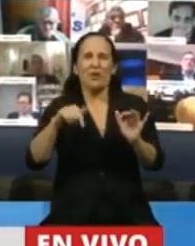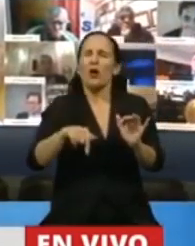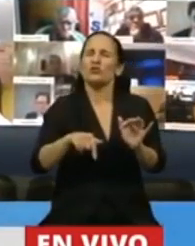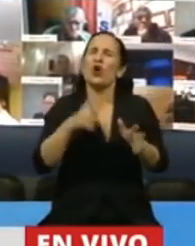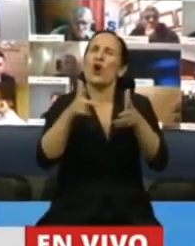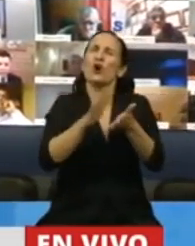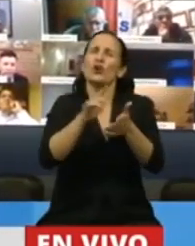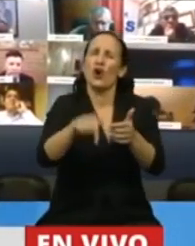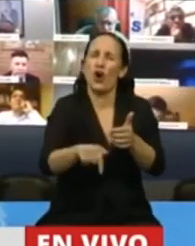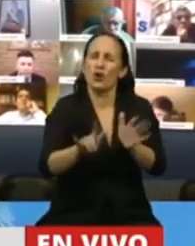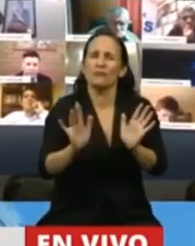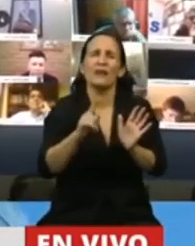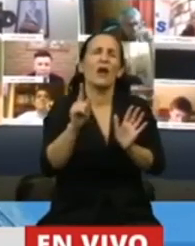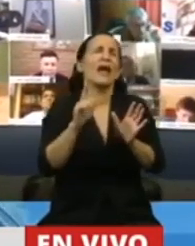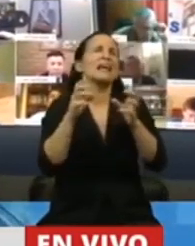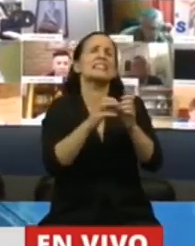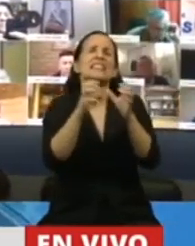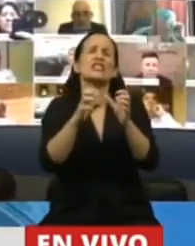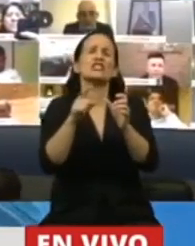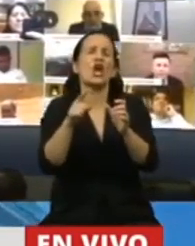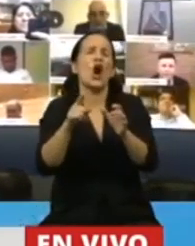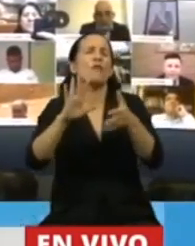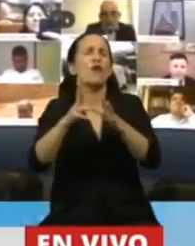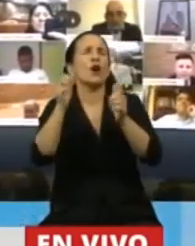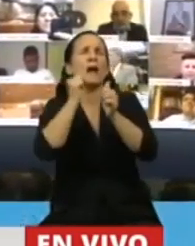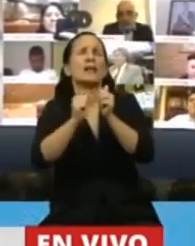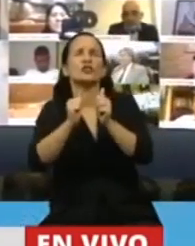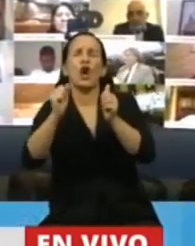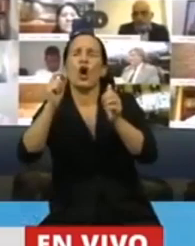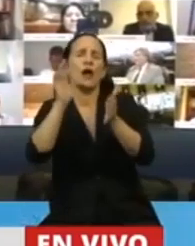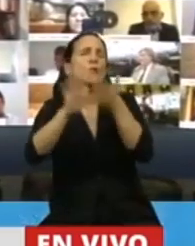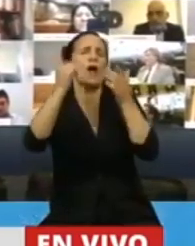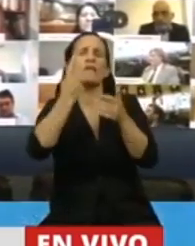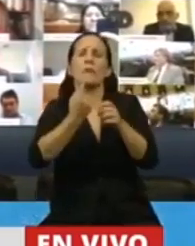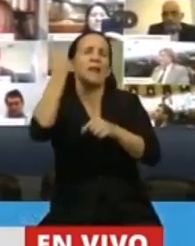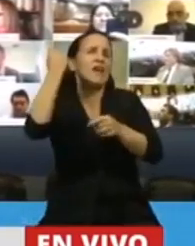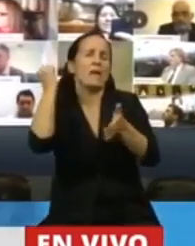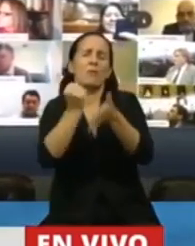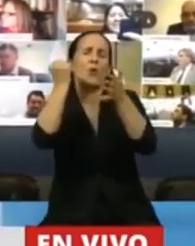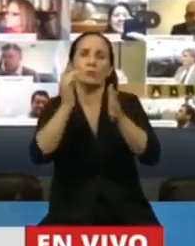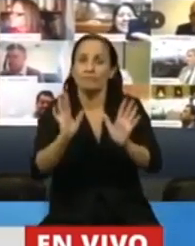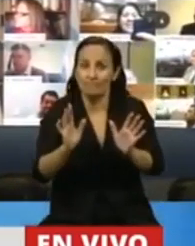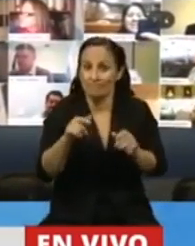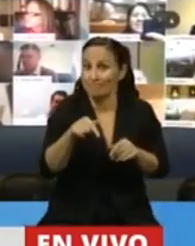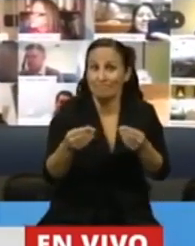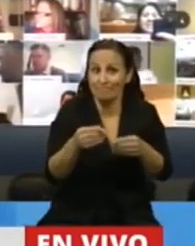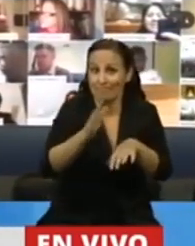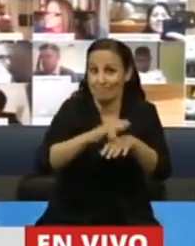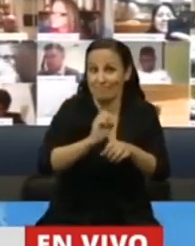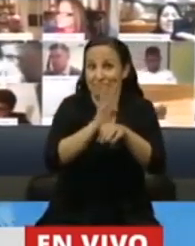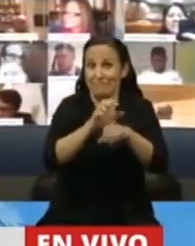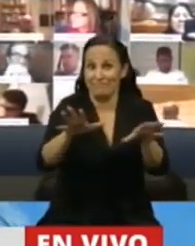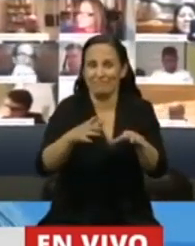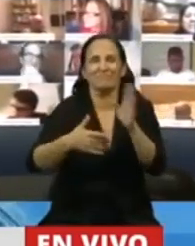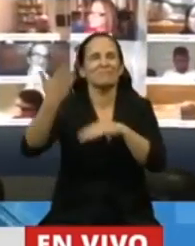pero no es una sesión histórica, histórica es la pandemia que tenemos. Porque después de la gripe del 18, la mal llamada